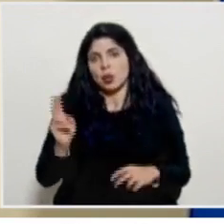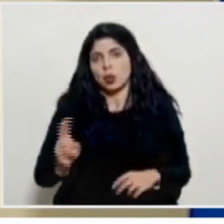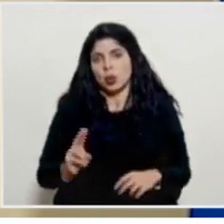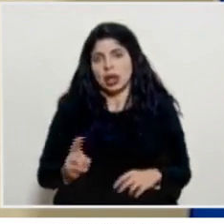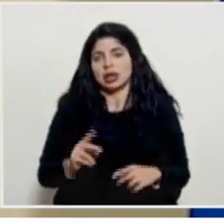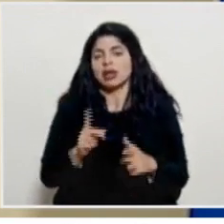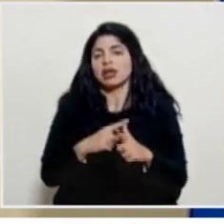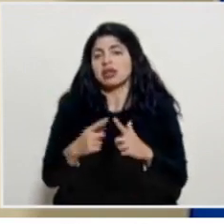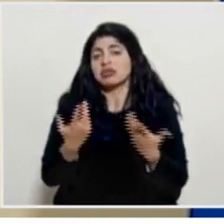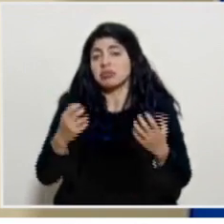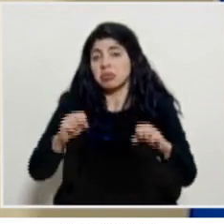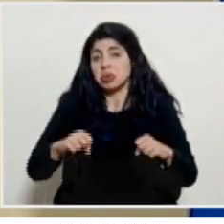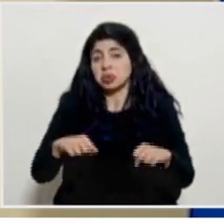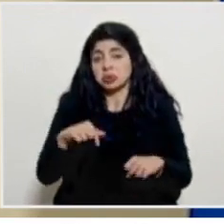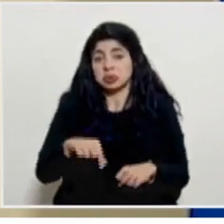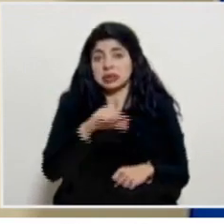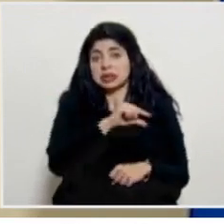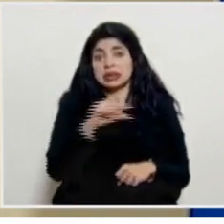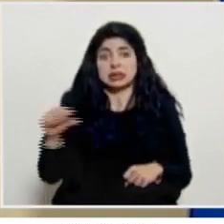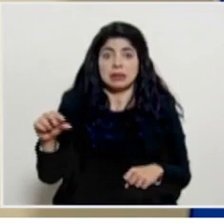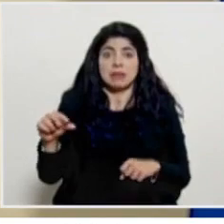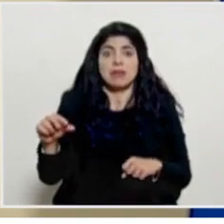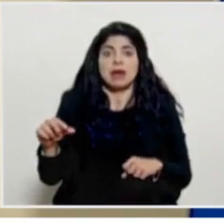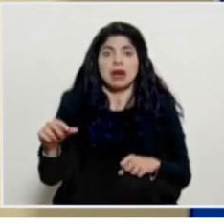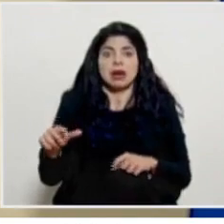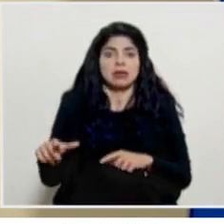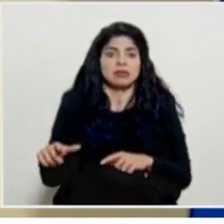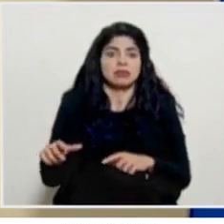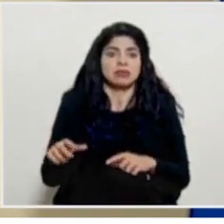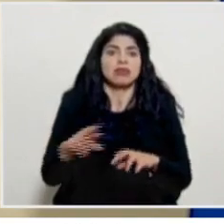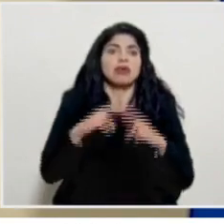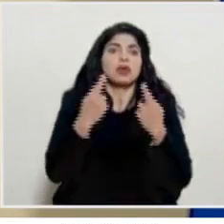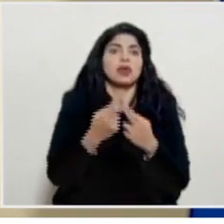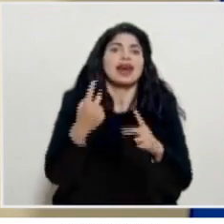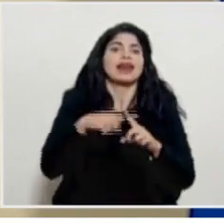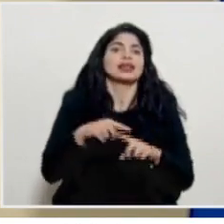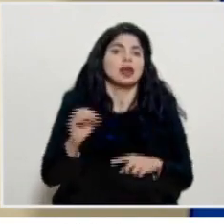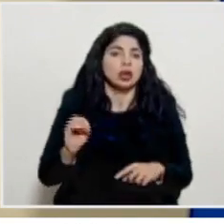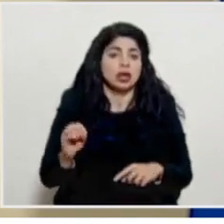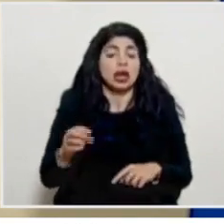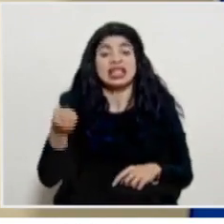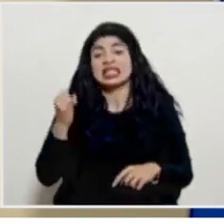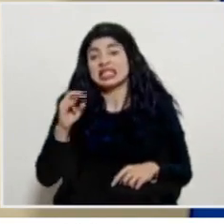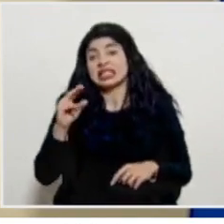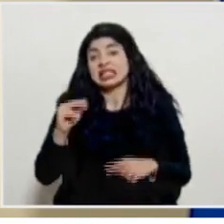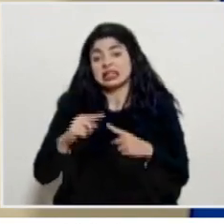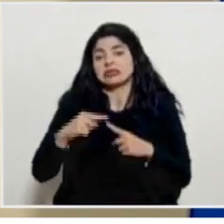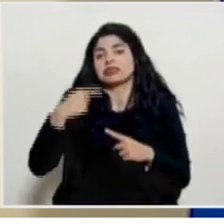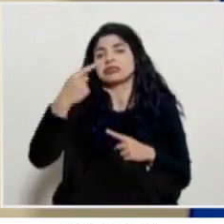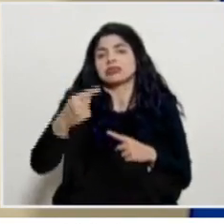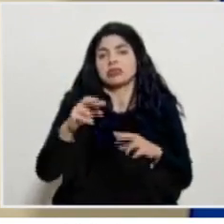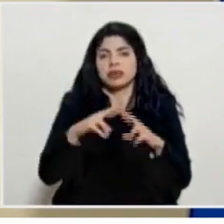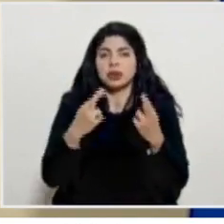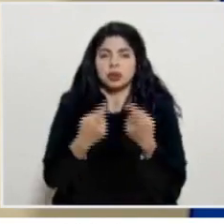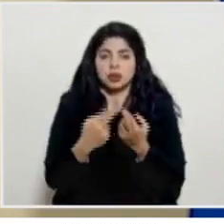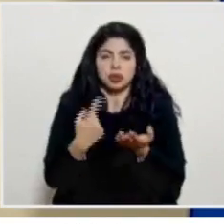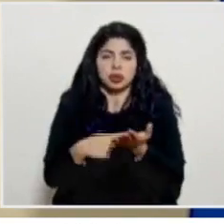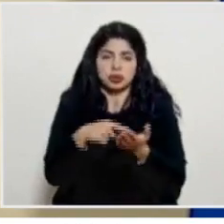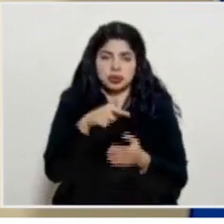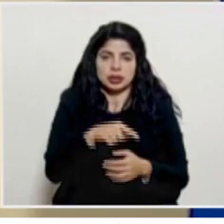entonces si es posible incluso que esta misma semana podamos tener una extraordinaria si no en todo caso pues sería el siguiente la siguiente reunión